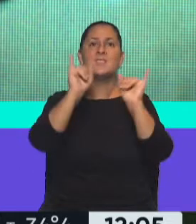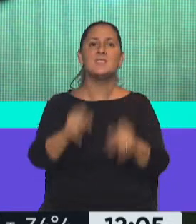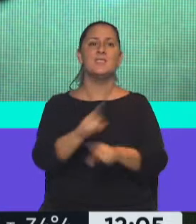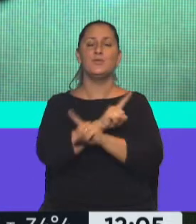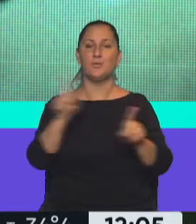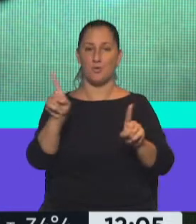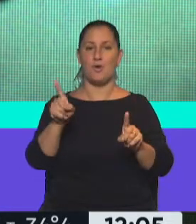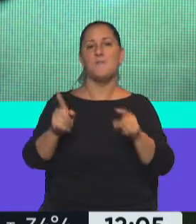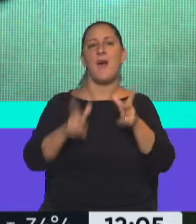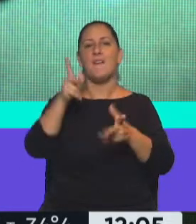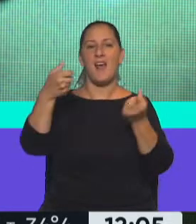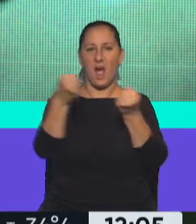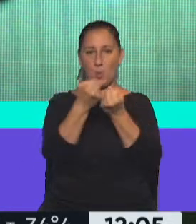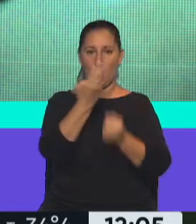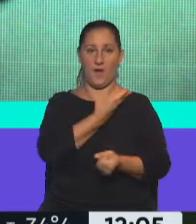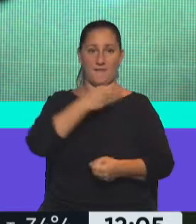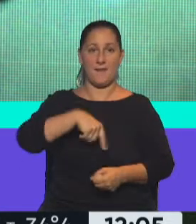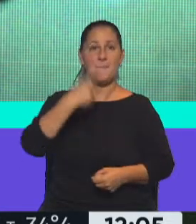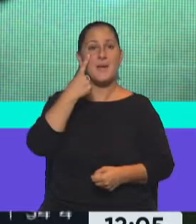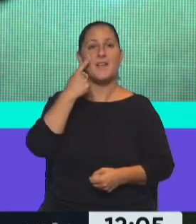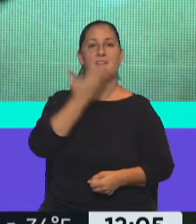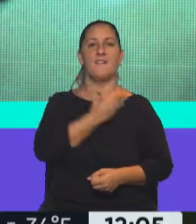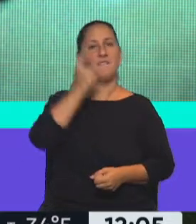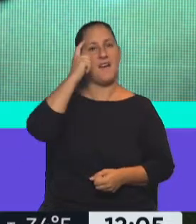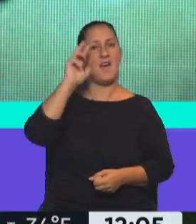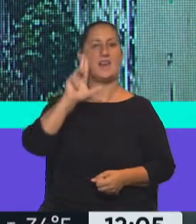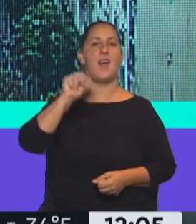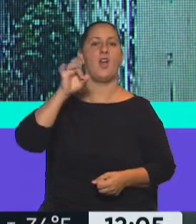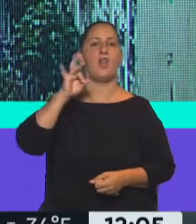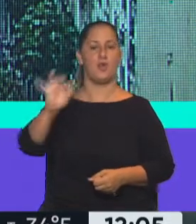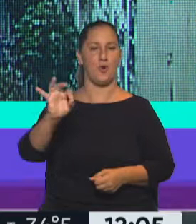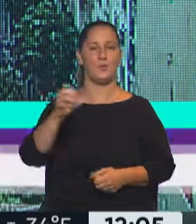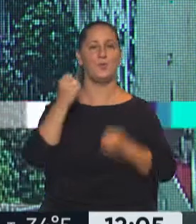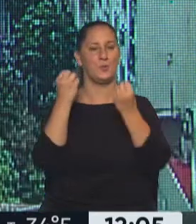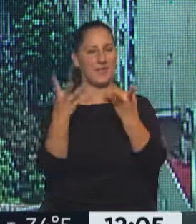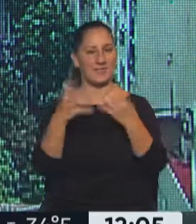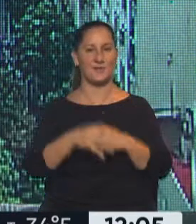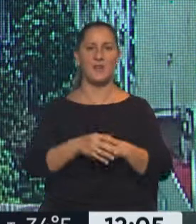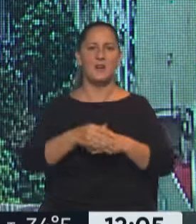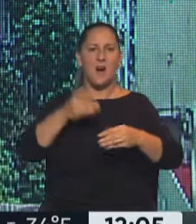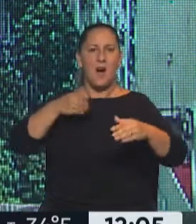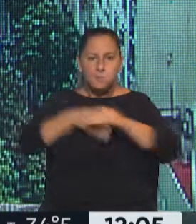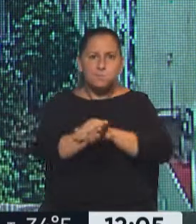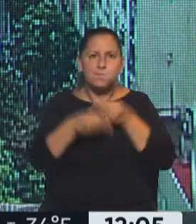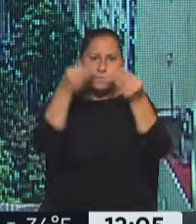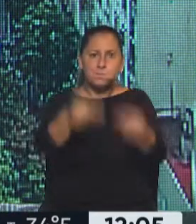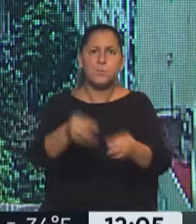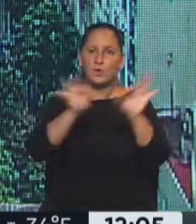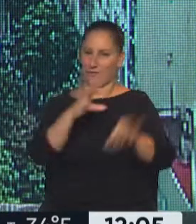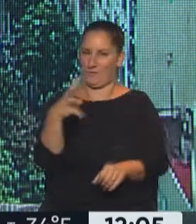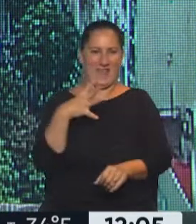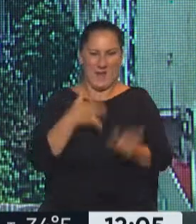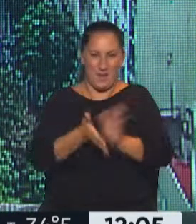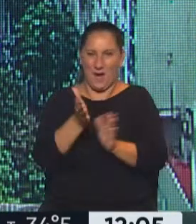del acuerdo con el Fondo Monetario y su tratamiento en el Congreso estamos con Fernando Frakelli. ¿Cómo estás Fer? Hola Vero, ¿cómo estamos? ¿Bien? ¿Entró o no entró el proyecto? Todavía no entró,